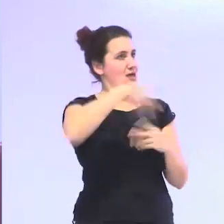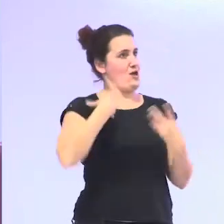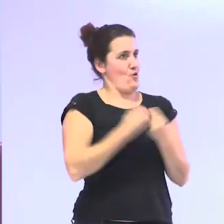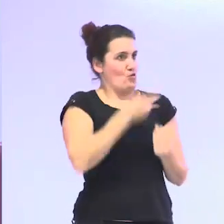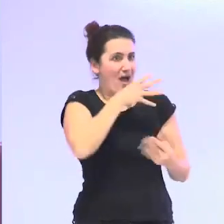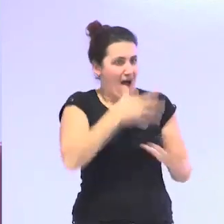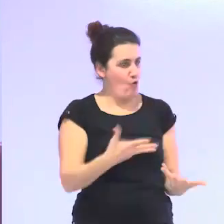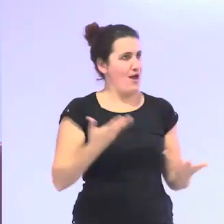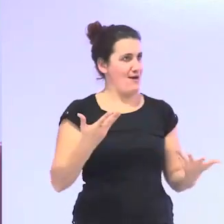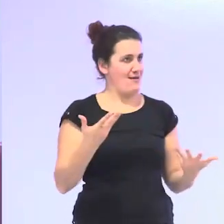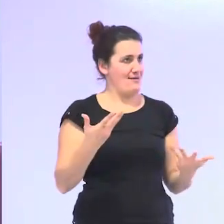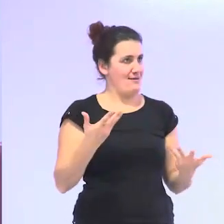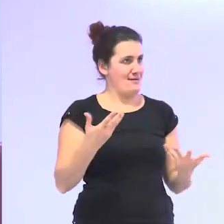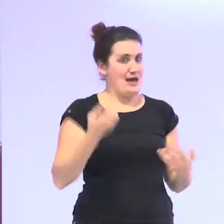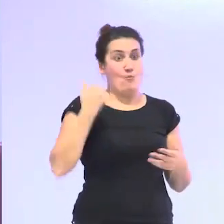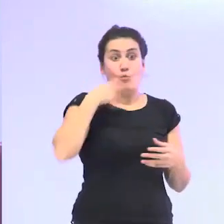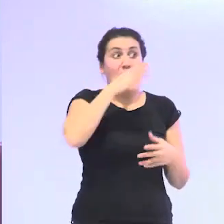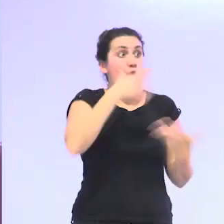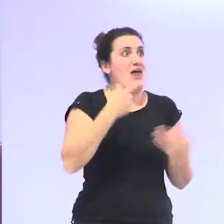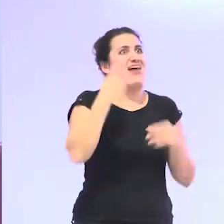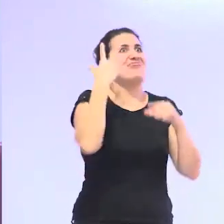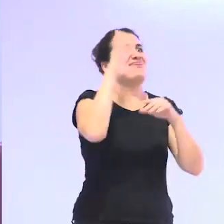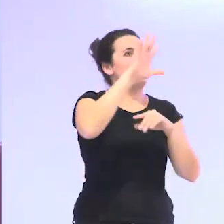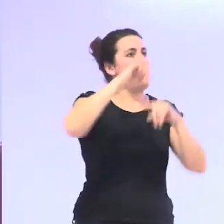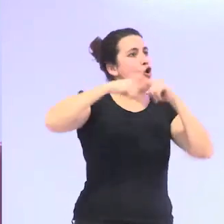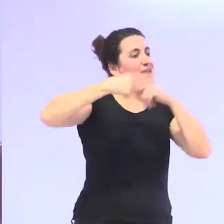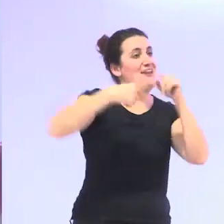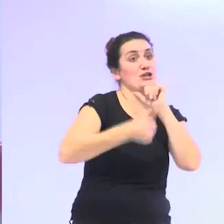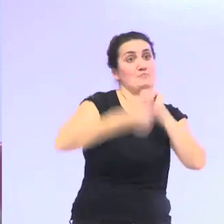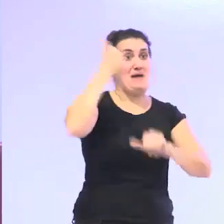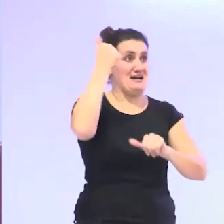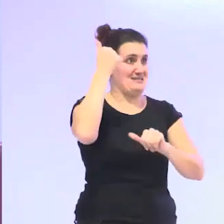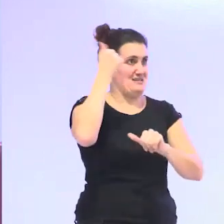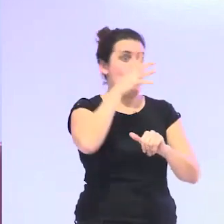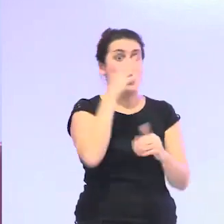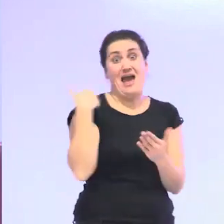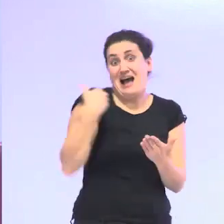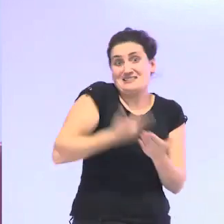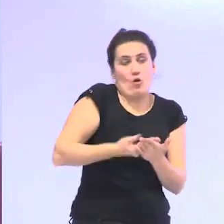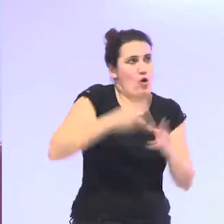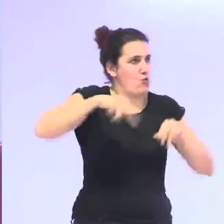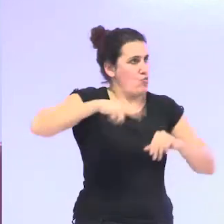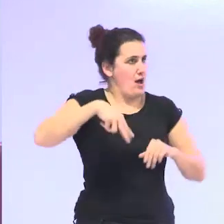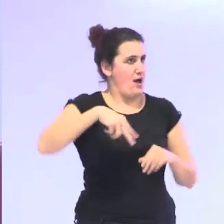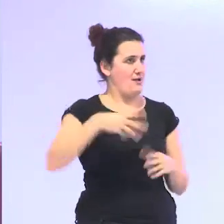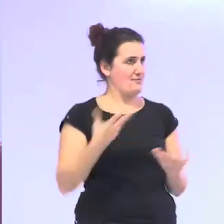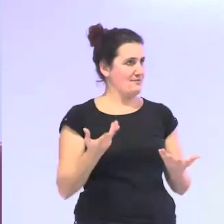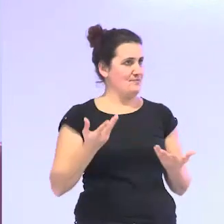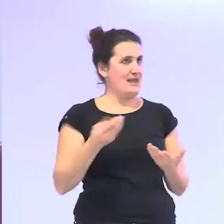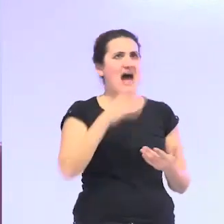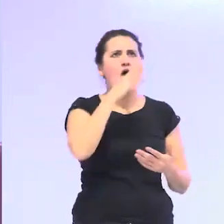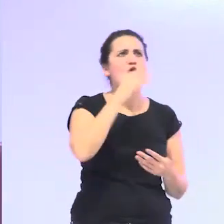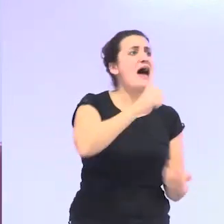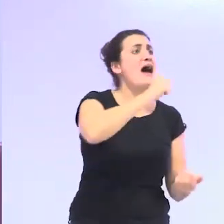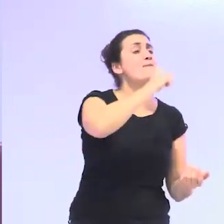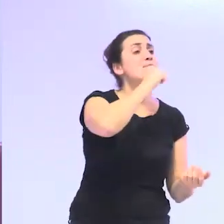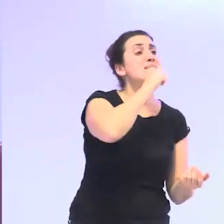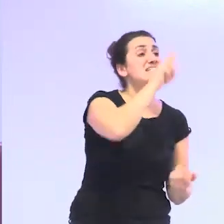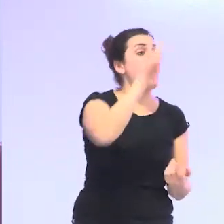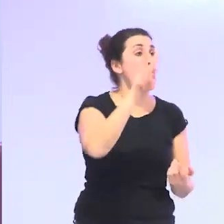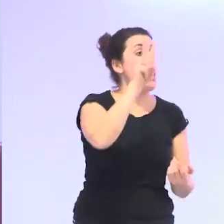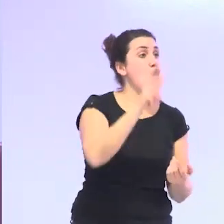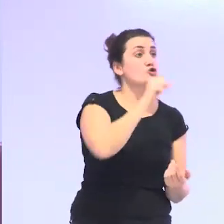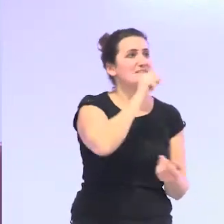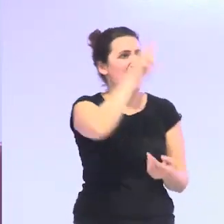ahora mismo más de 5 generaciones a la vez que eso no se había dado nunca en la historia de la humanidad ahora mismo puede haber bisabuelos y bisabuelas